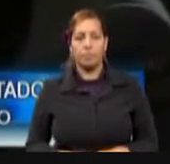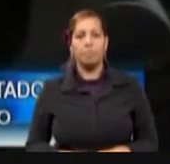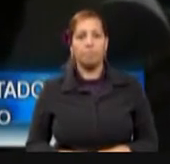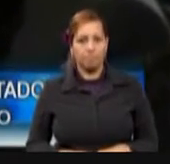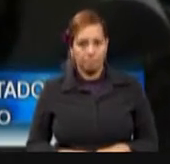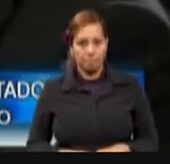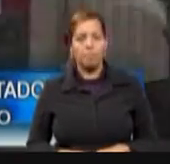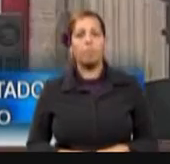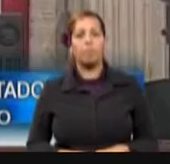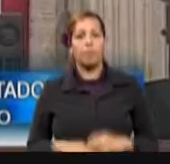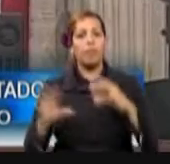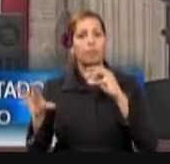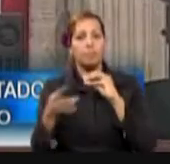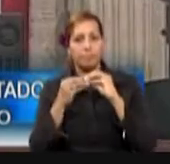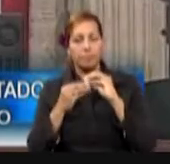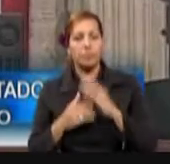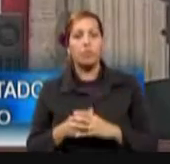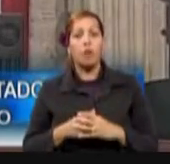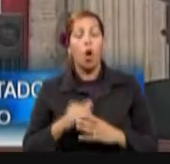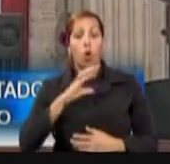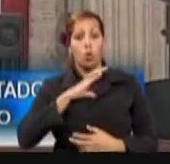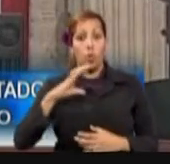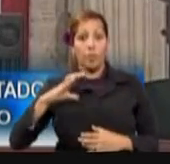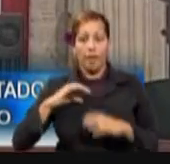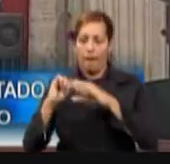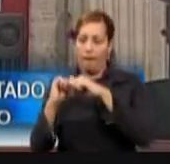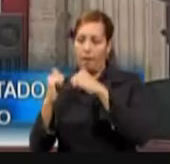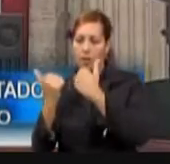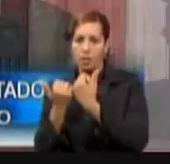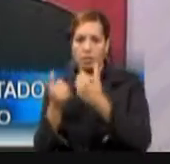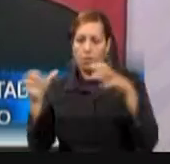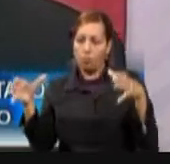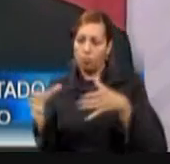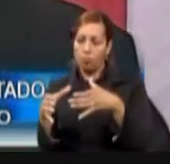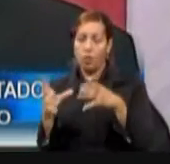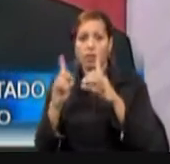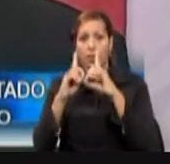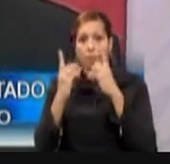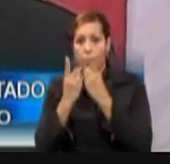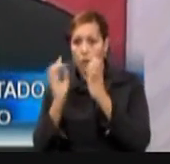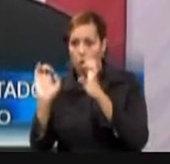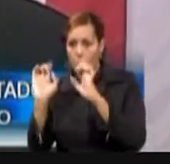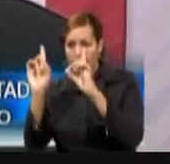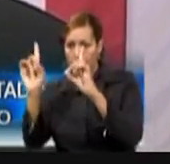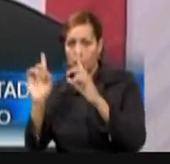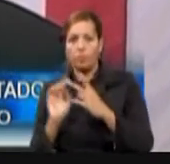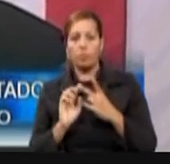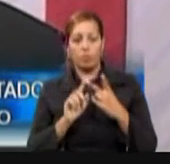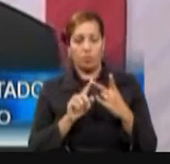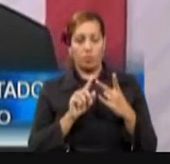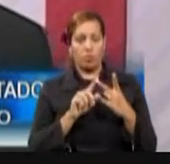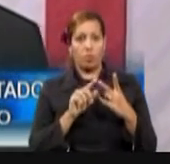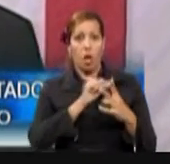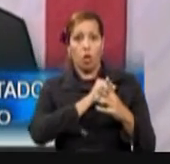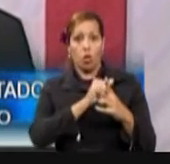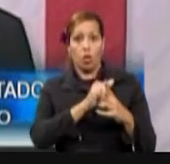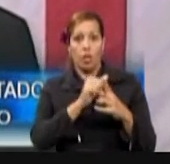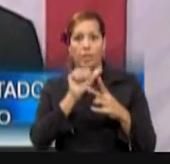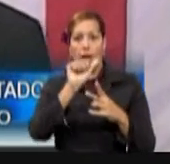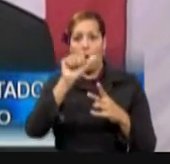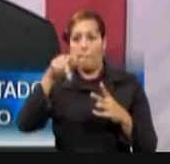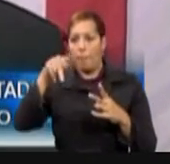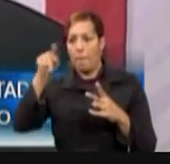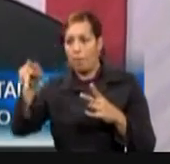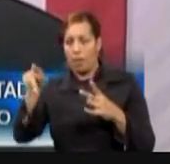Finalmente, un comité interagencial compuesto por el Departamento de Educación, la Autoridad de Alianzas Público